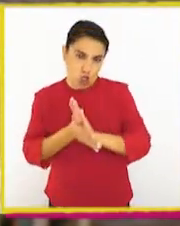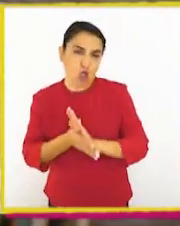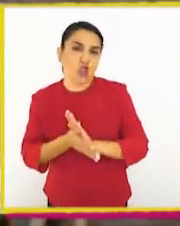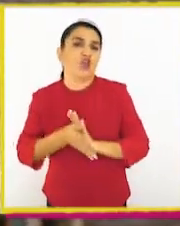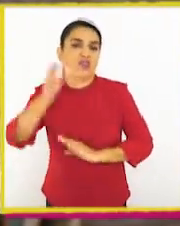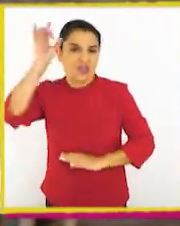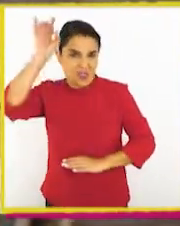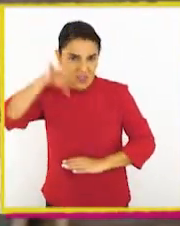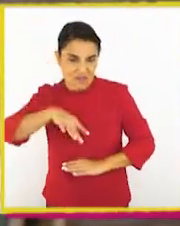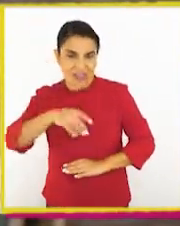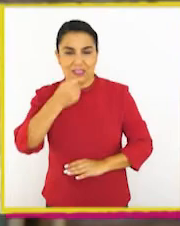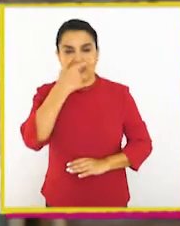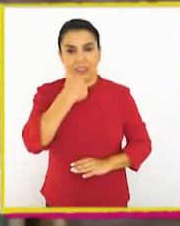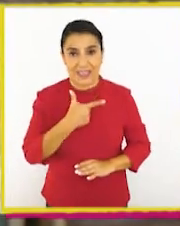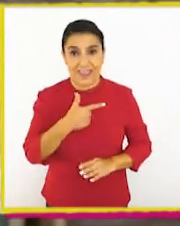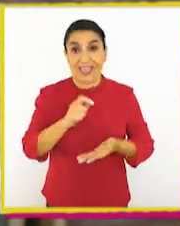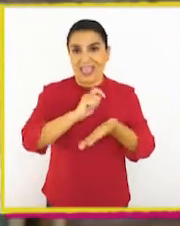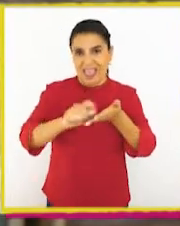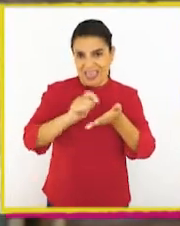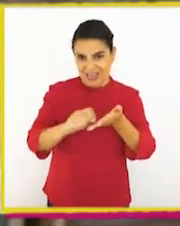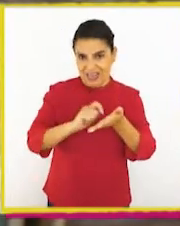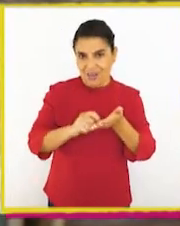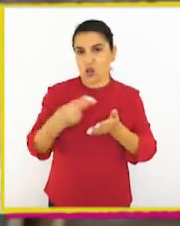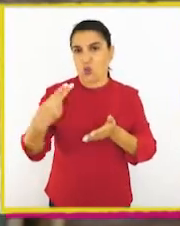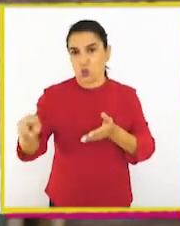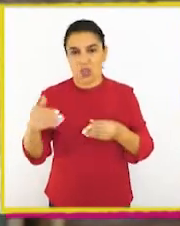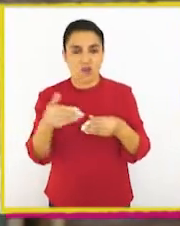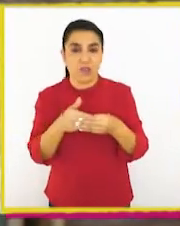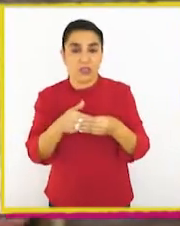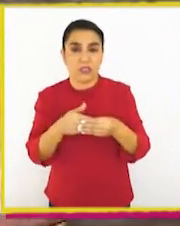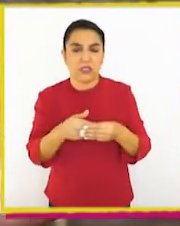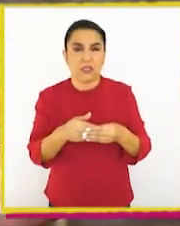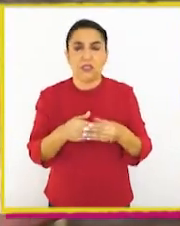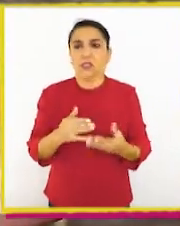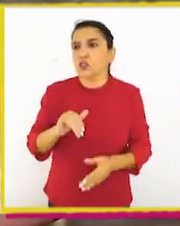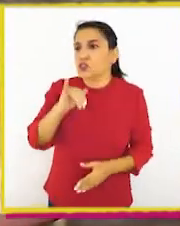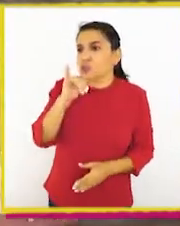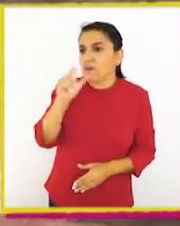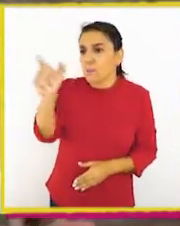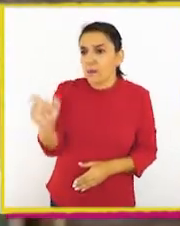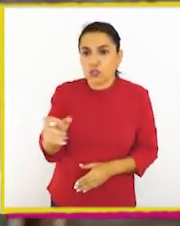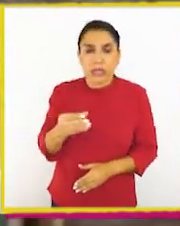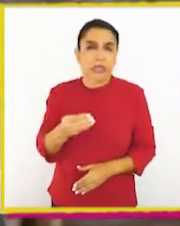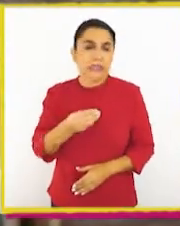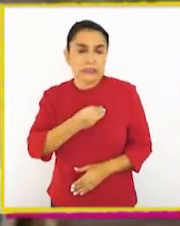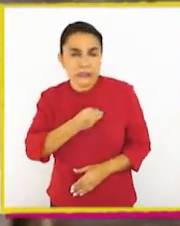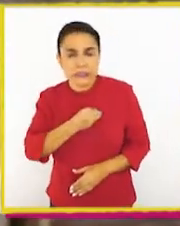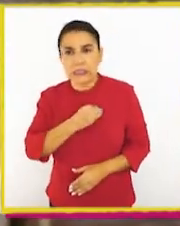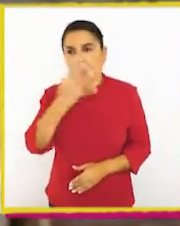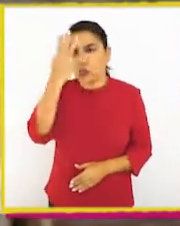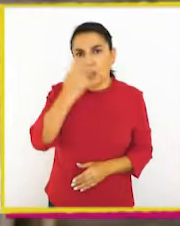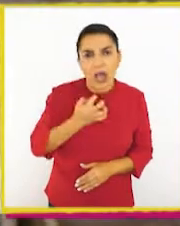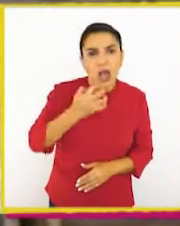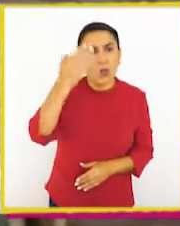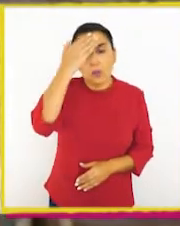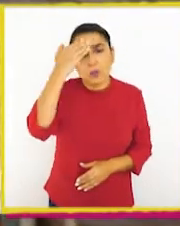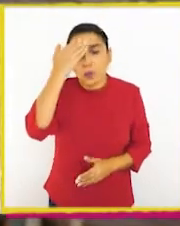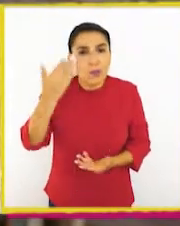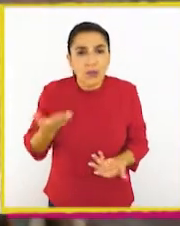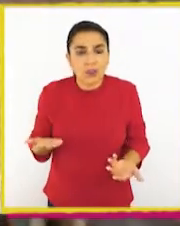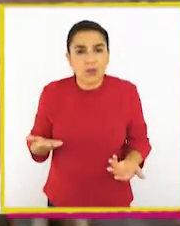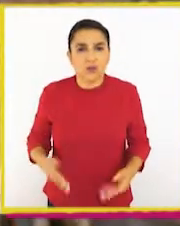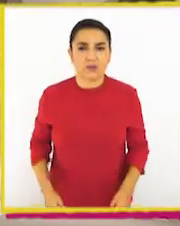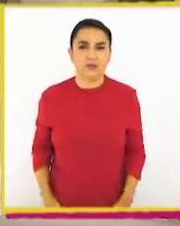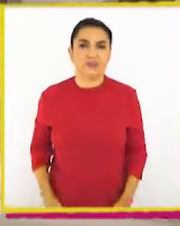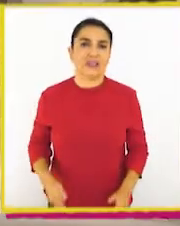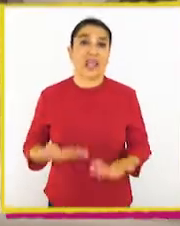debe saber Chester al momento de enviar el mensaje al dueño de la billetera. No sabemos si esta persona está triste o enojado o preocupado.